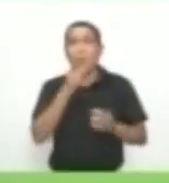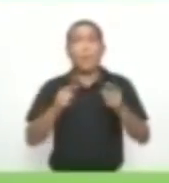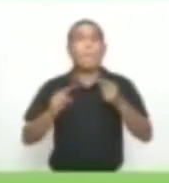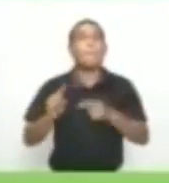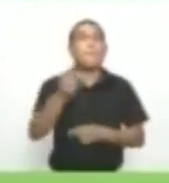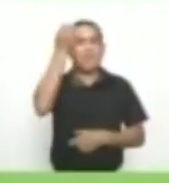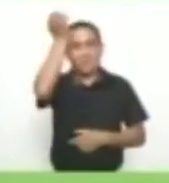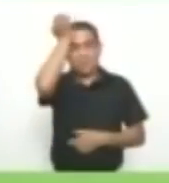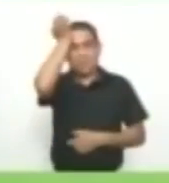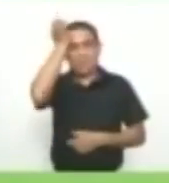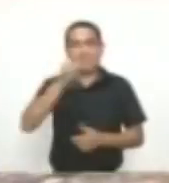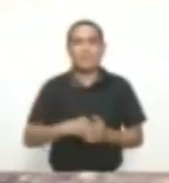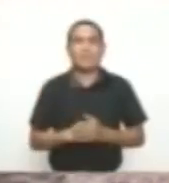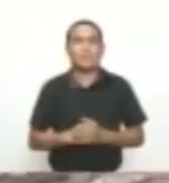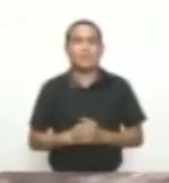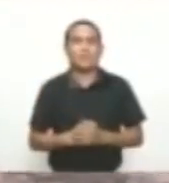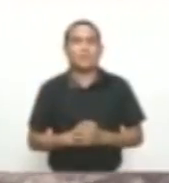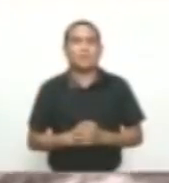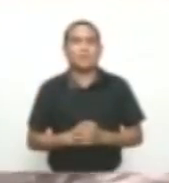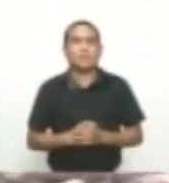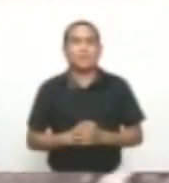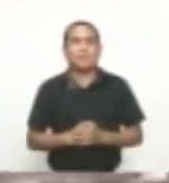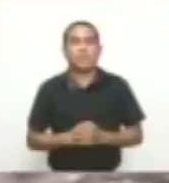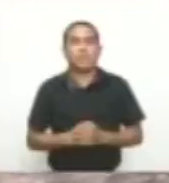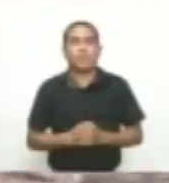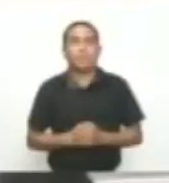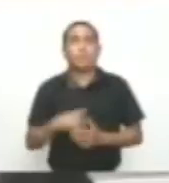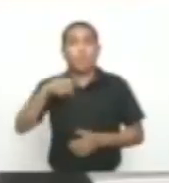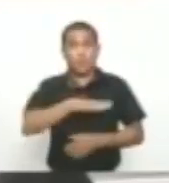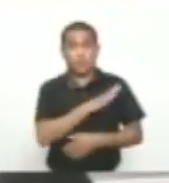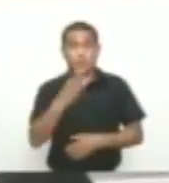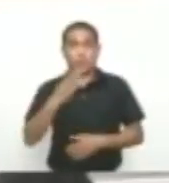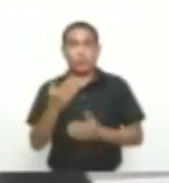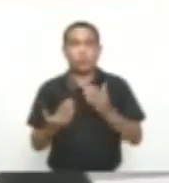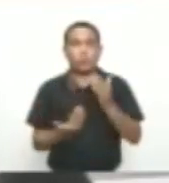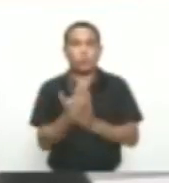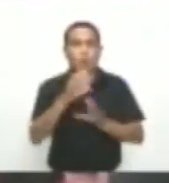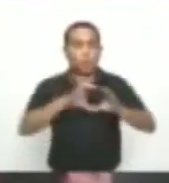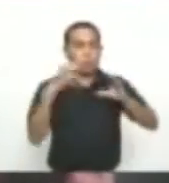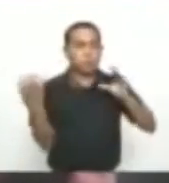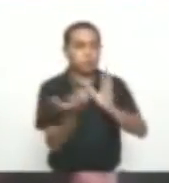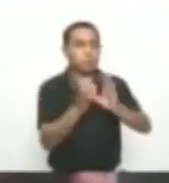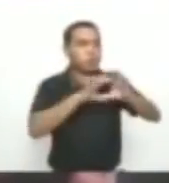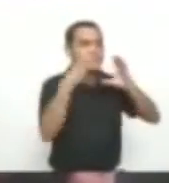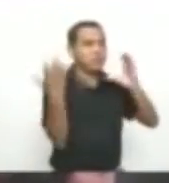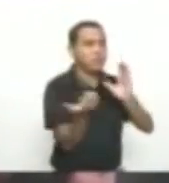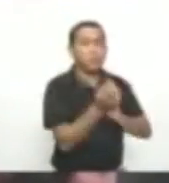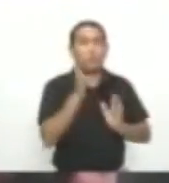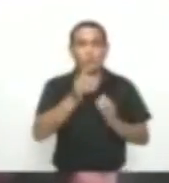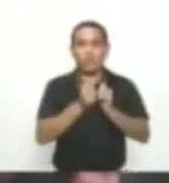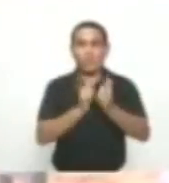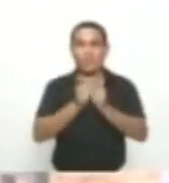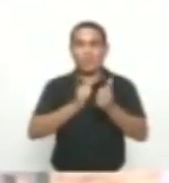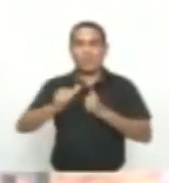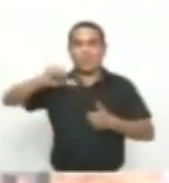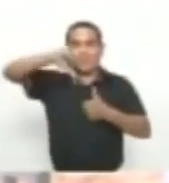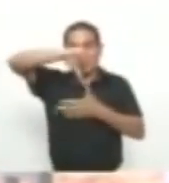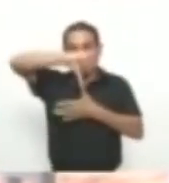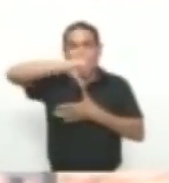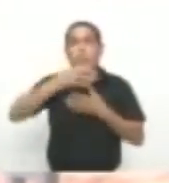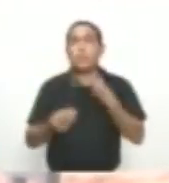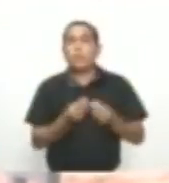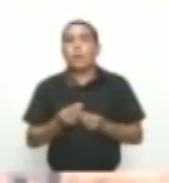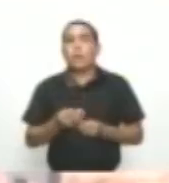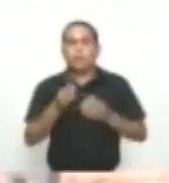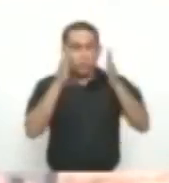primera piedra La tarea de realizar En Barranquilla Los mejores juegos Centroamericanos Y del Caribe Es un reto Que se ha propuesto La alcaldía De la ciudad En